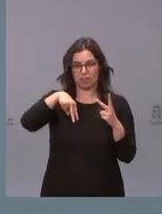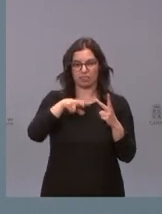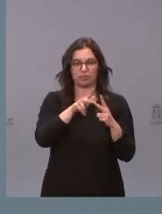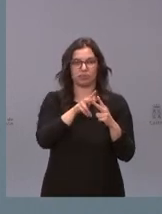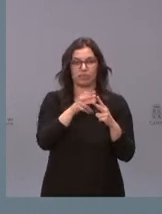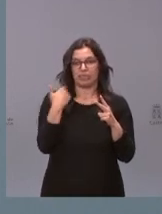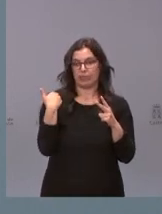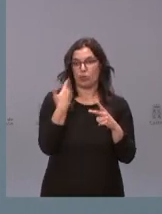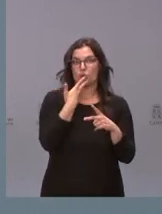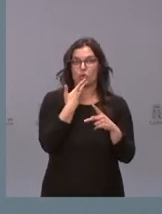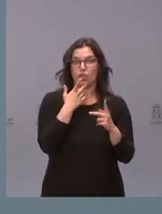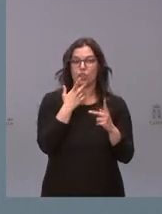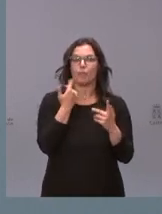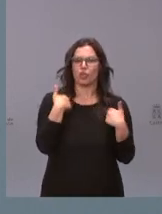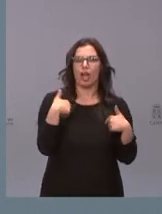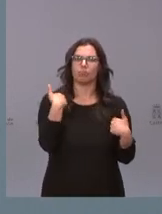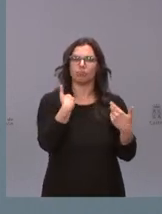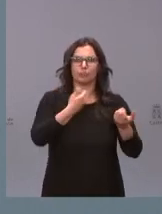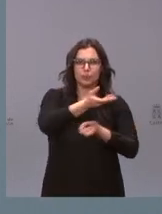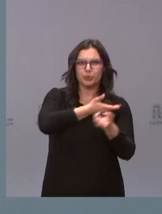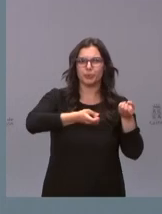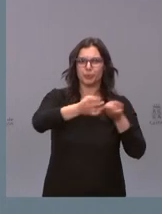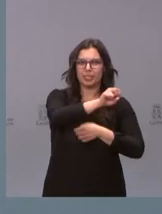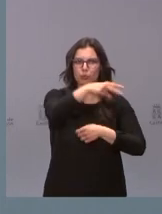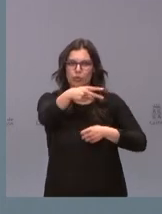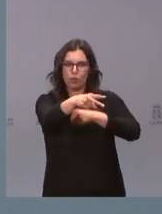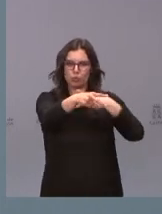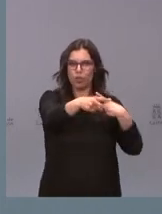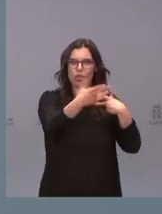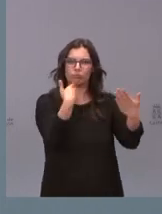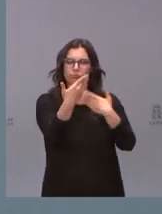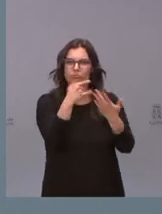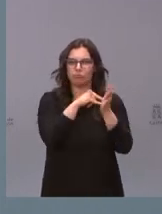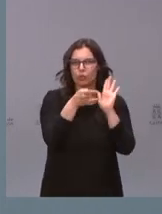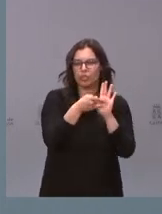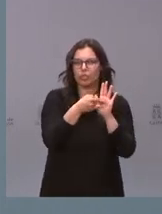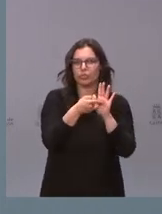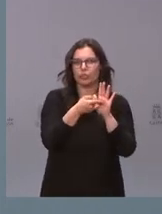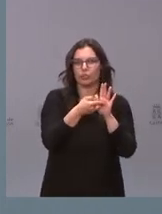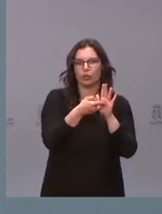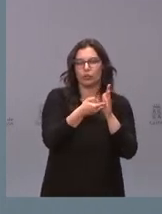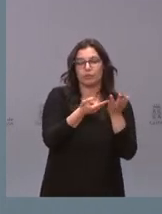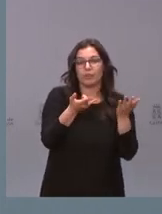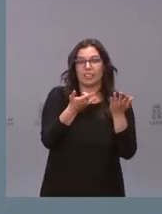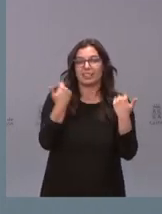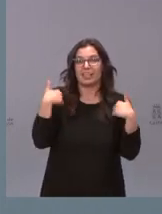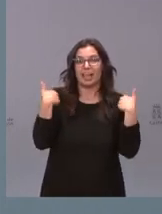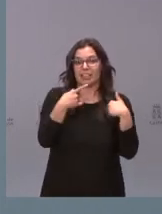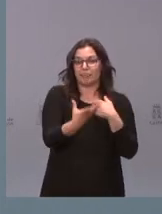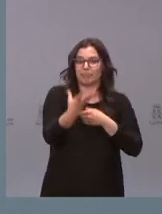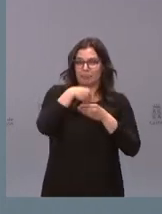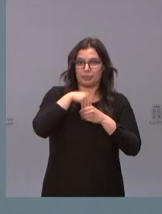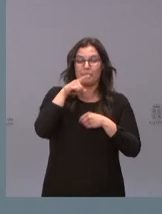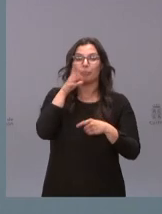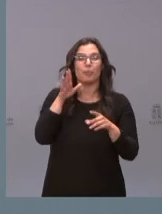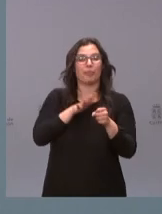recientemente pero ya estamos compartiendo resultados y hablando de proyectos y ya digamos que ya son parte porque el mundo